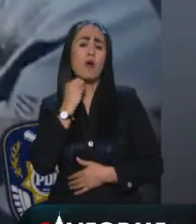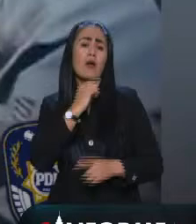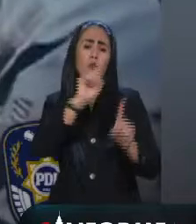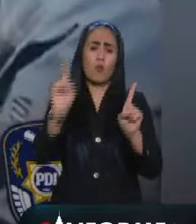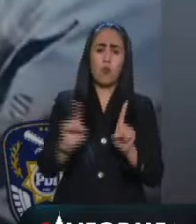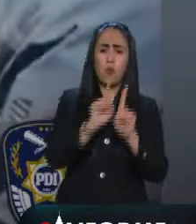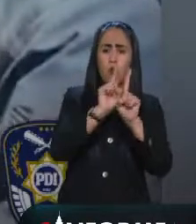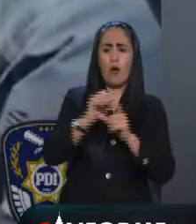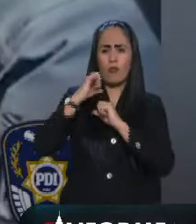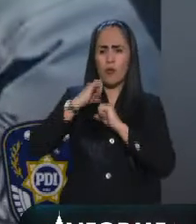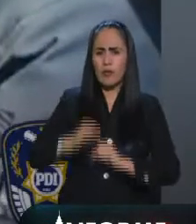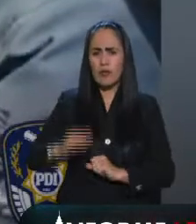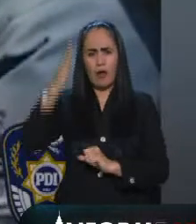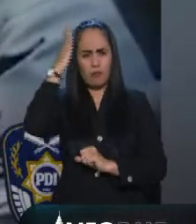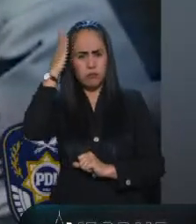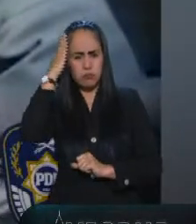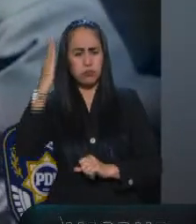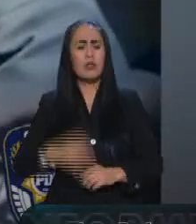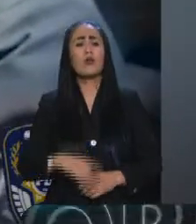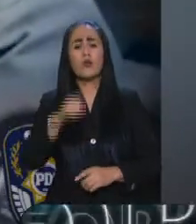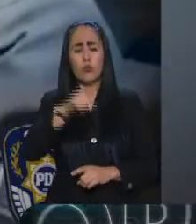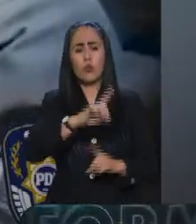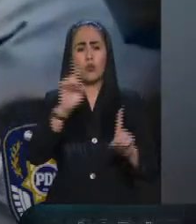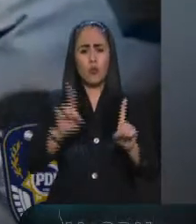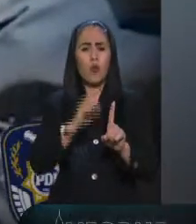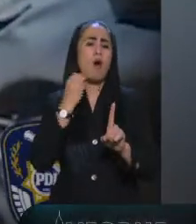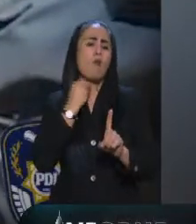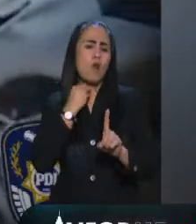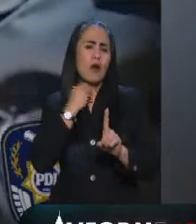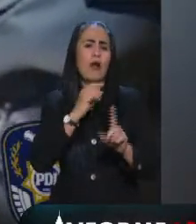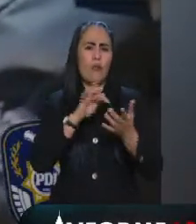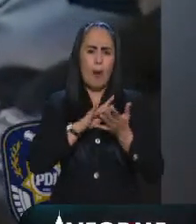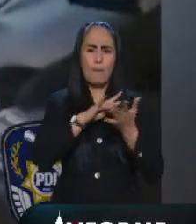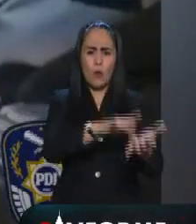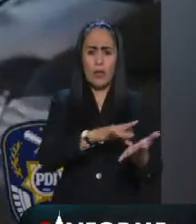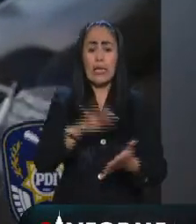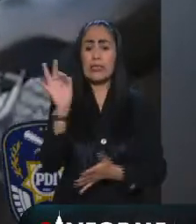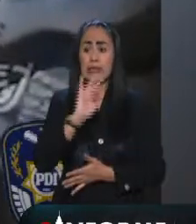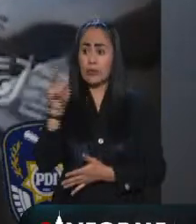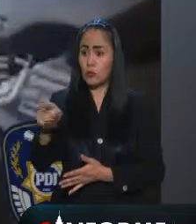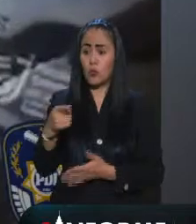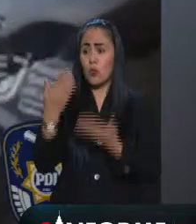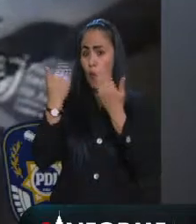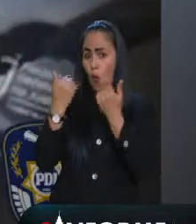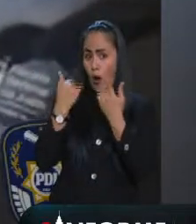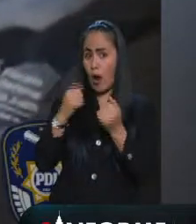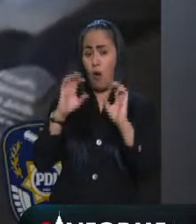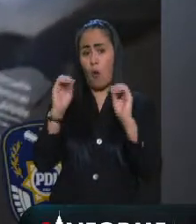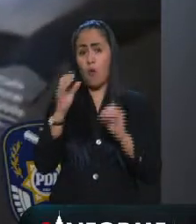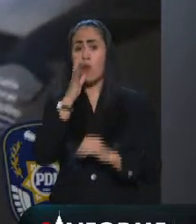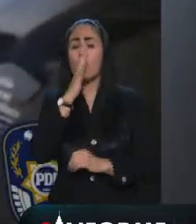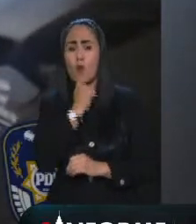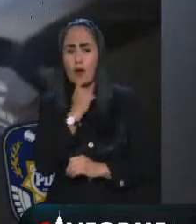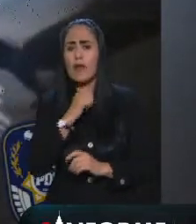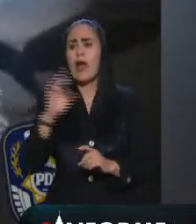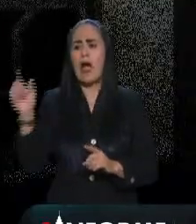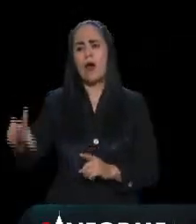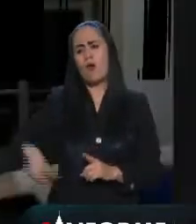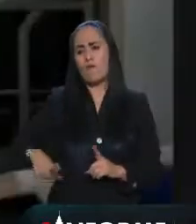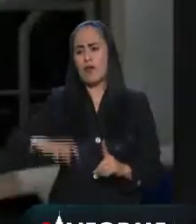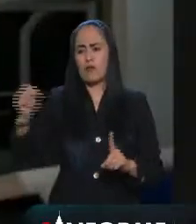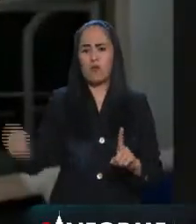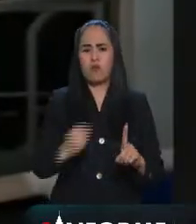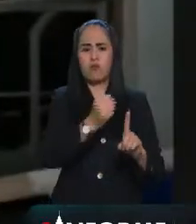competente tiene derecho a ser asistido por un defensor si no quiere o no puede hacerlo será designado un defensor público